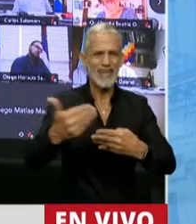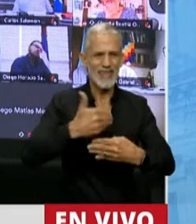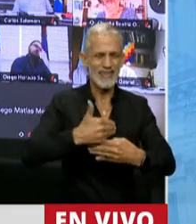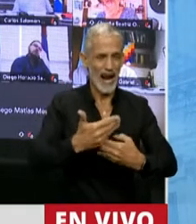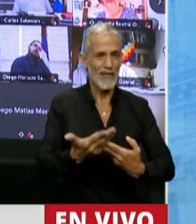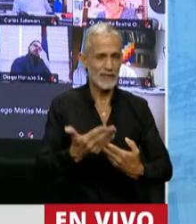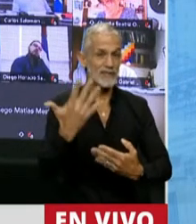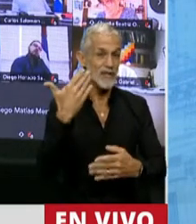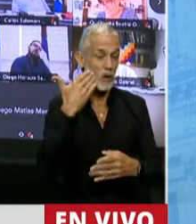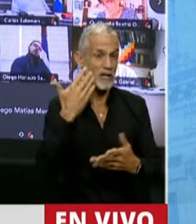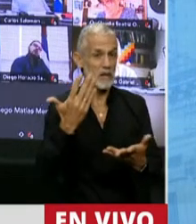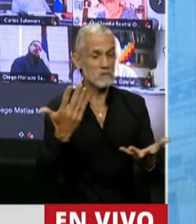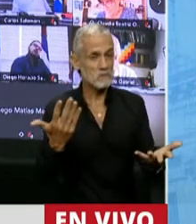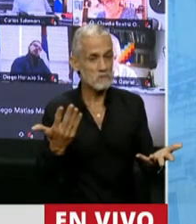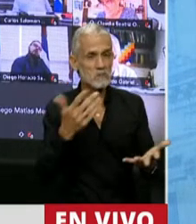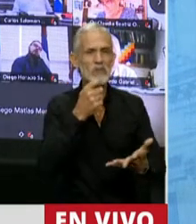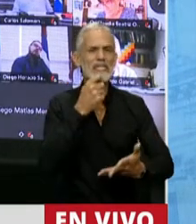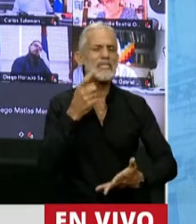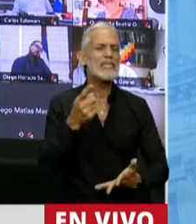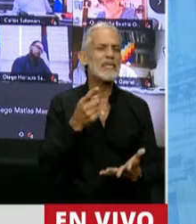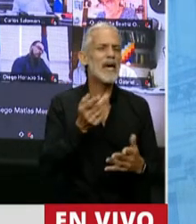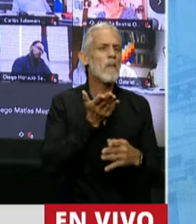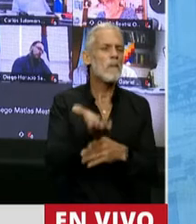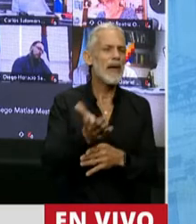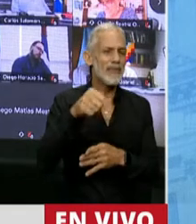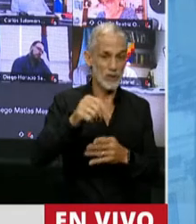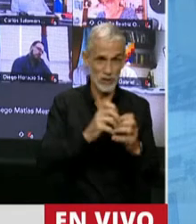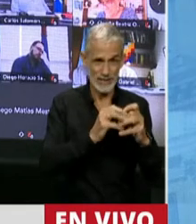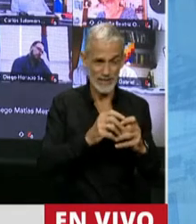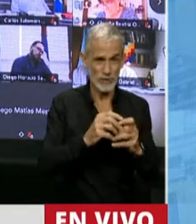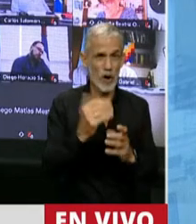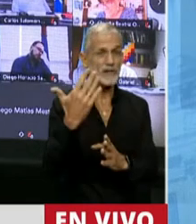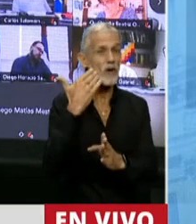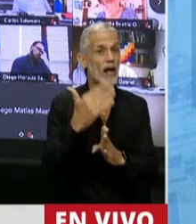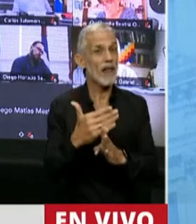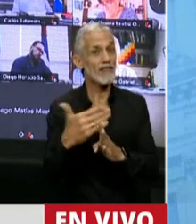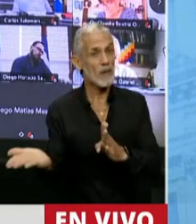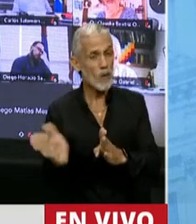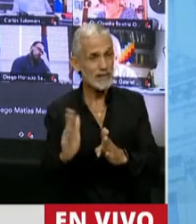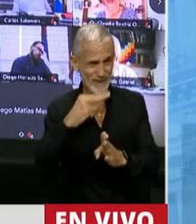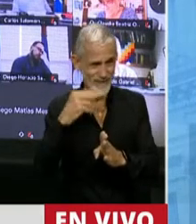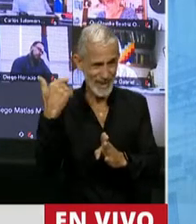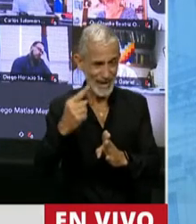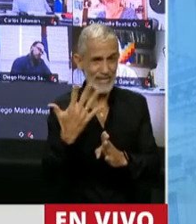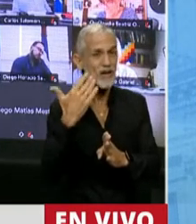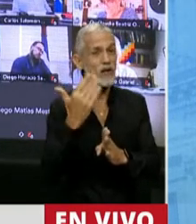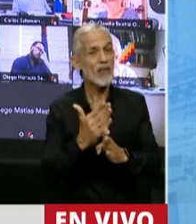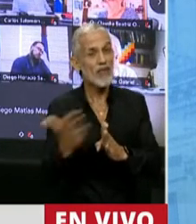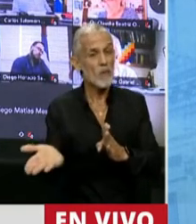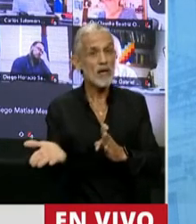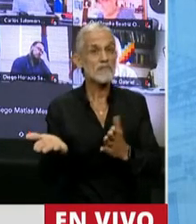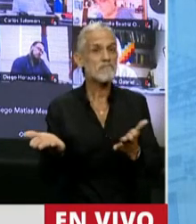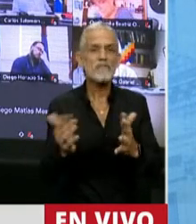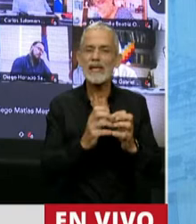Razón por la cual, si el pedido de esta sesión entró después de las 17 horas, esta sesión